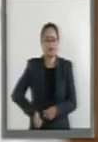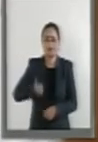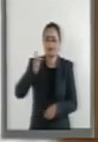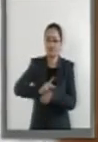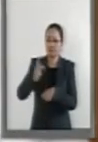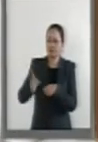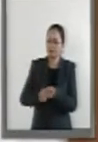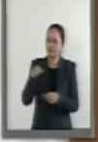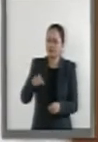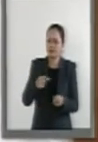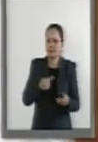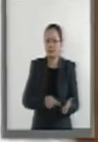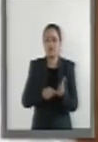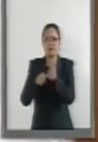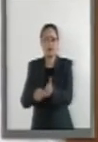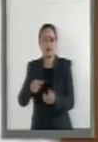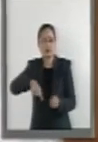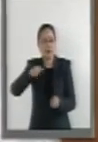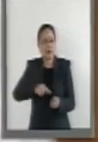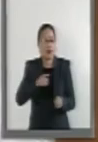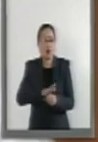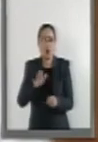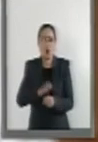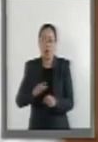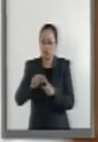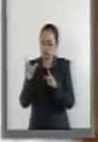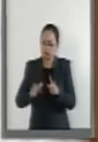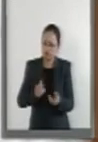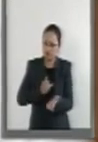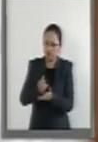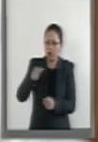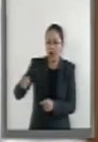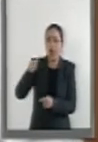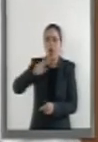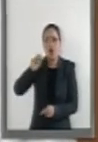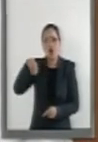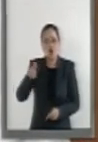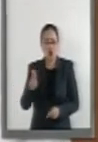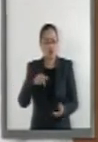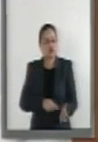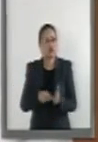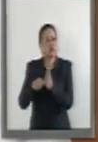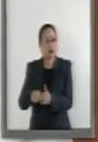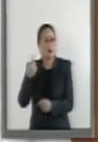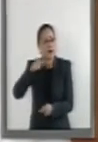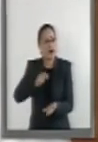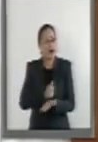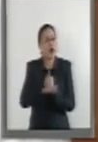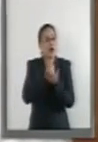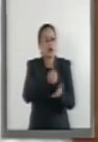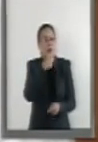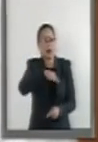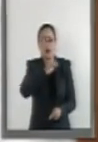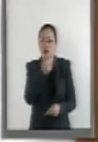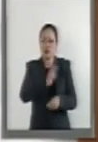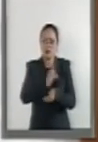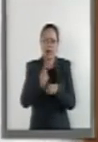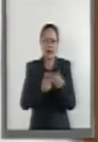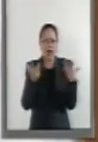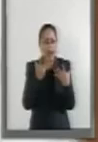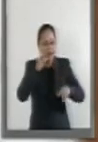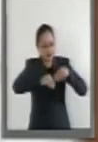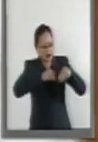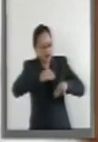desarrollo en presentar sus contribuciones nacionales determinadas en la ONU y por ayudar a otros países en el diseño de sus propios